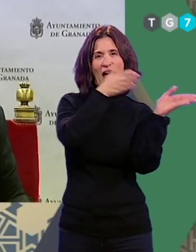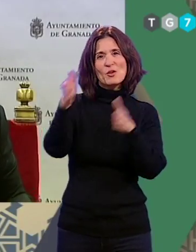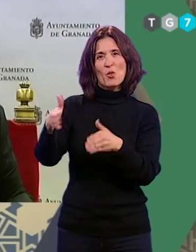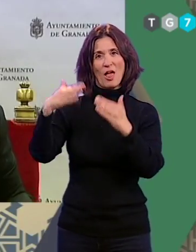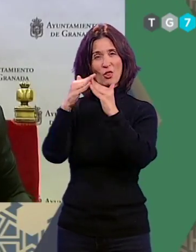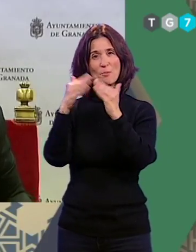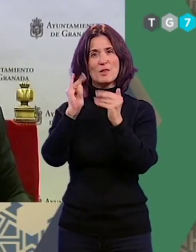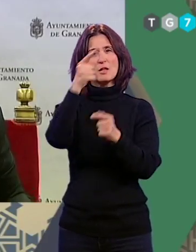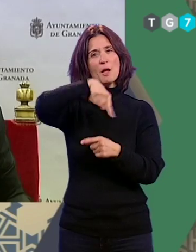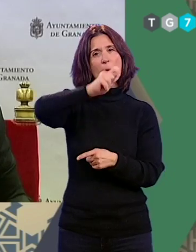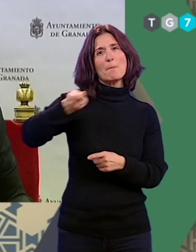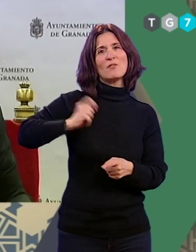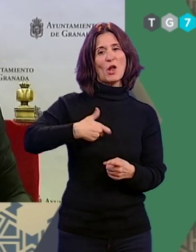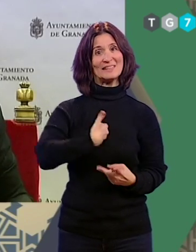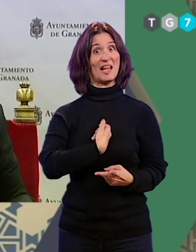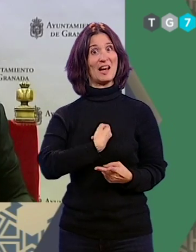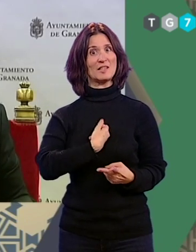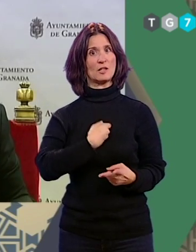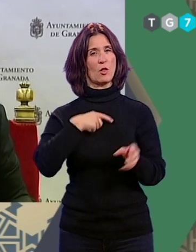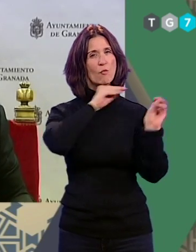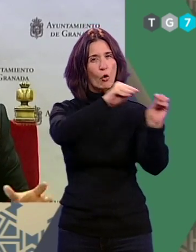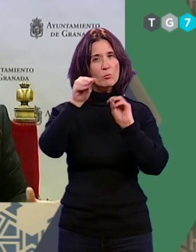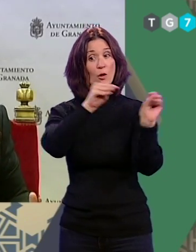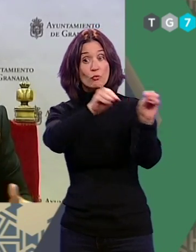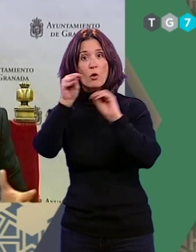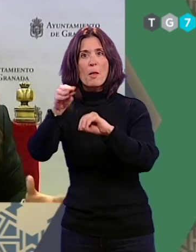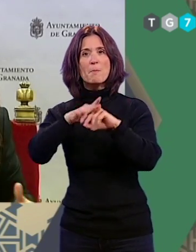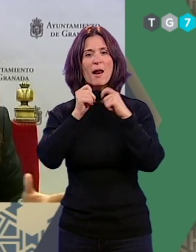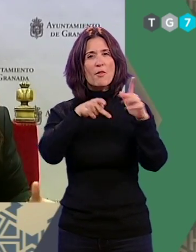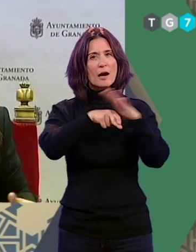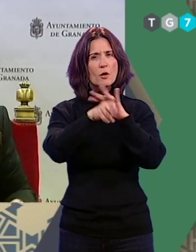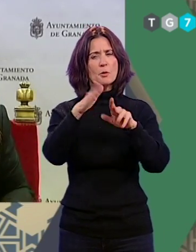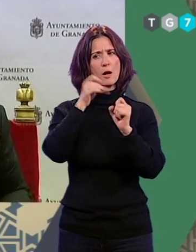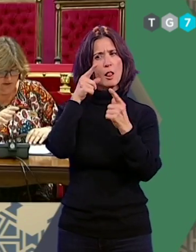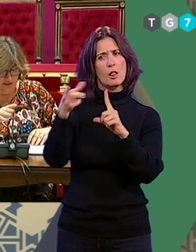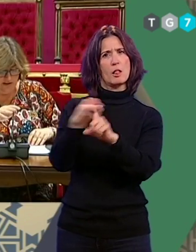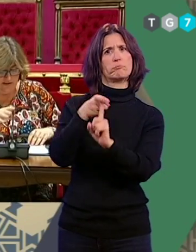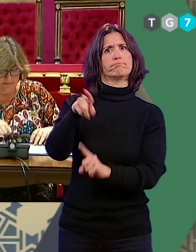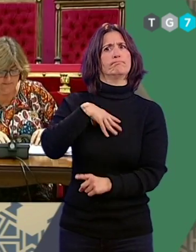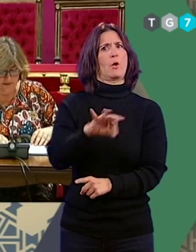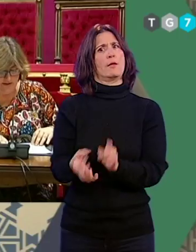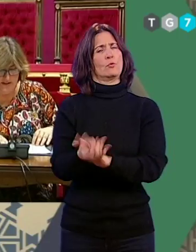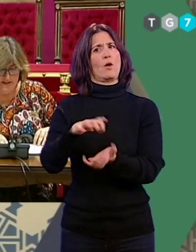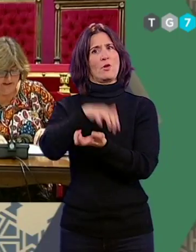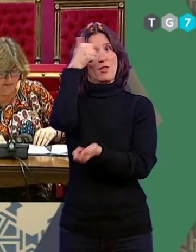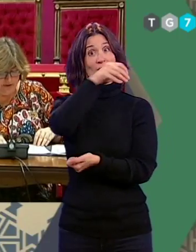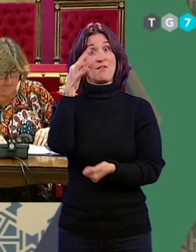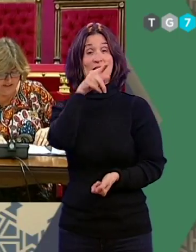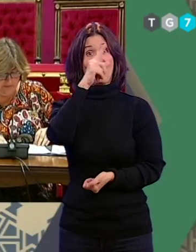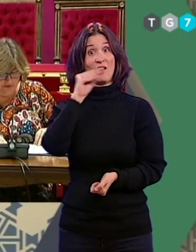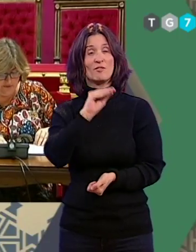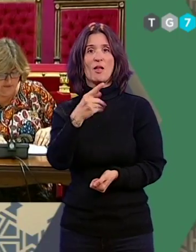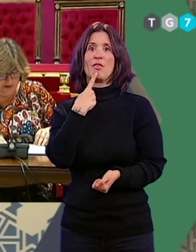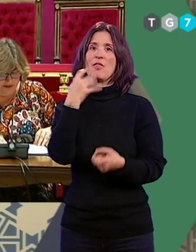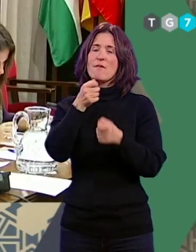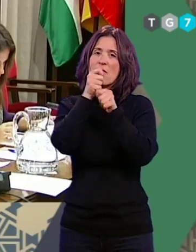a los profesionales desde la asistencia, para que tengan todos los recursos para detectar posibles casos. Rodríguez también ha señalado la necesidad de